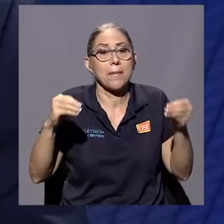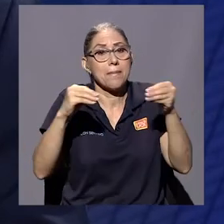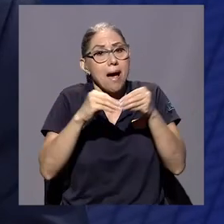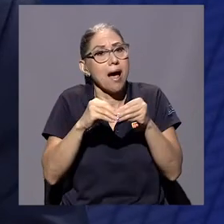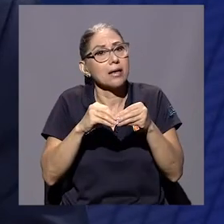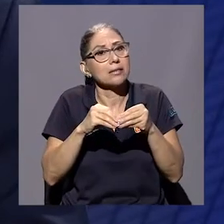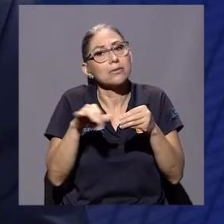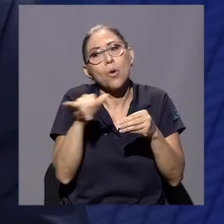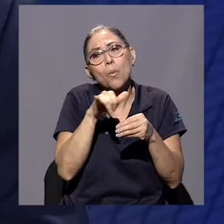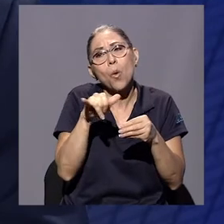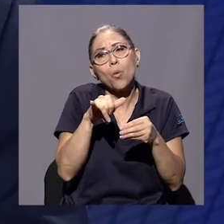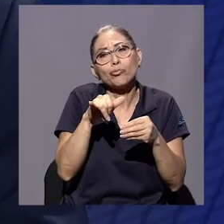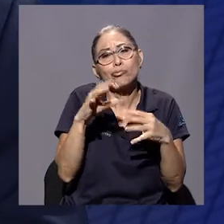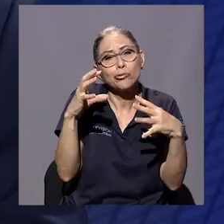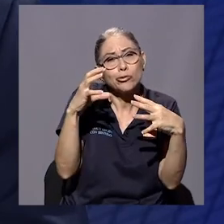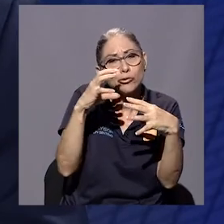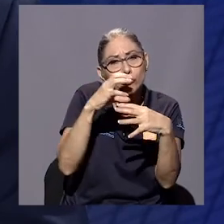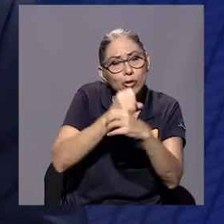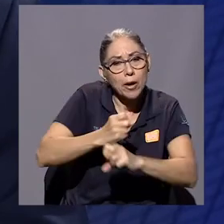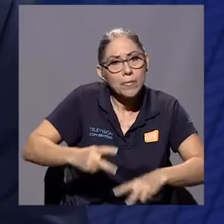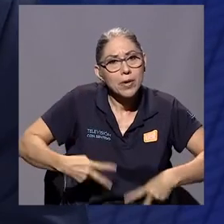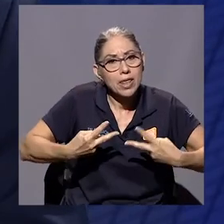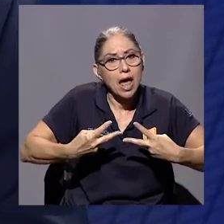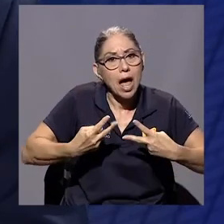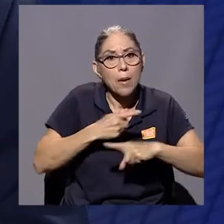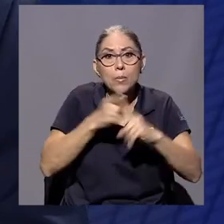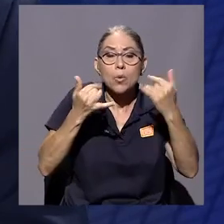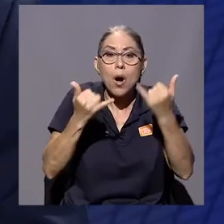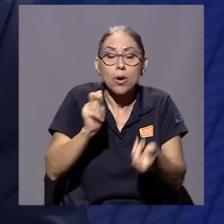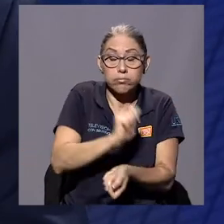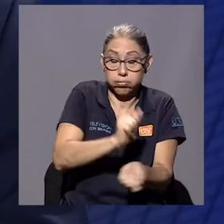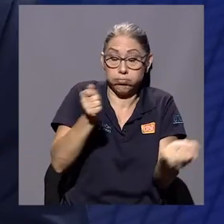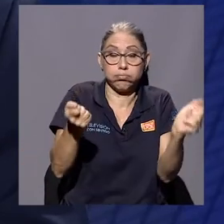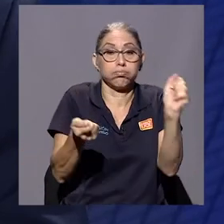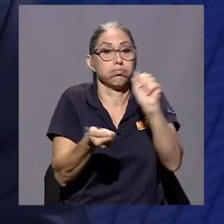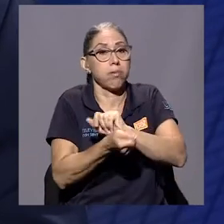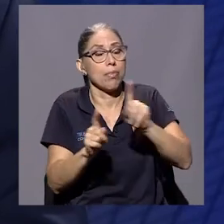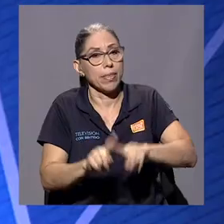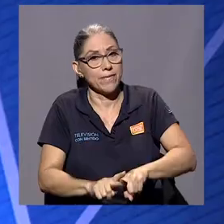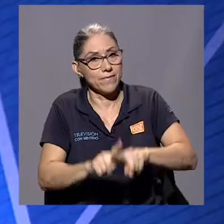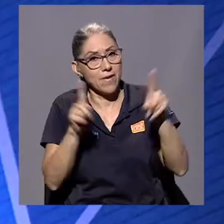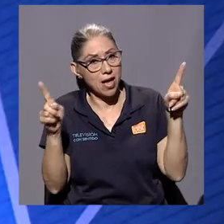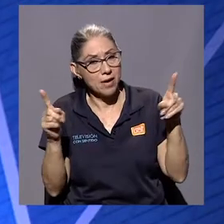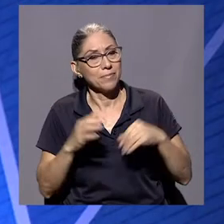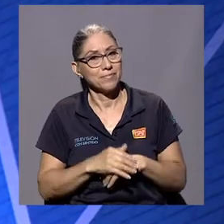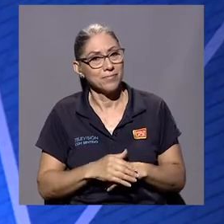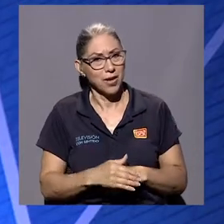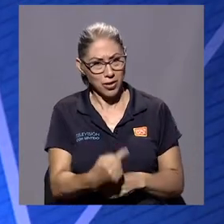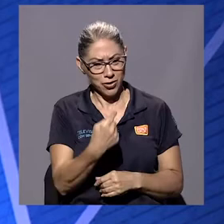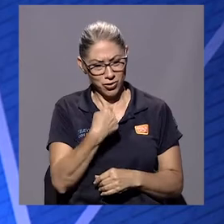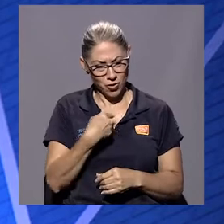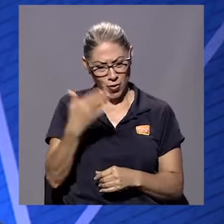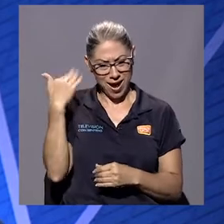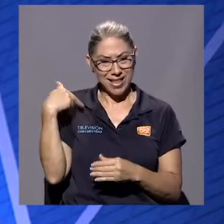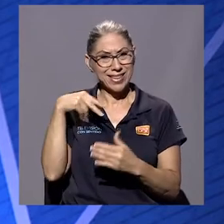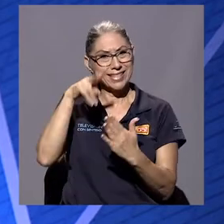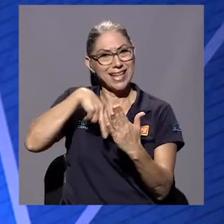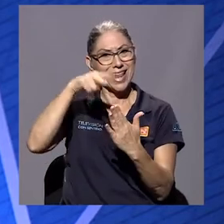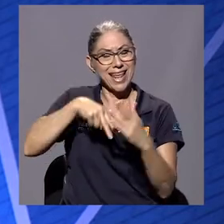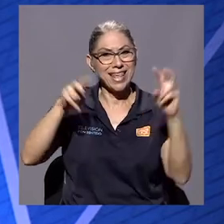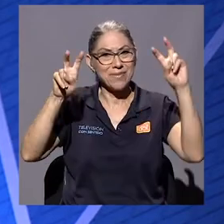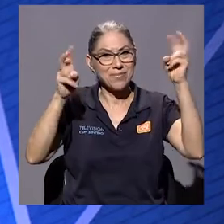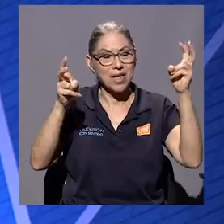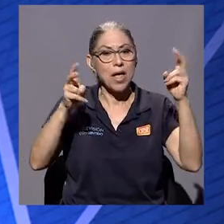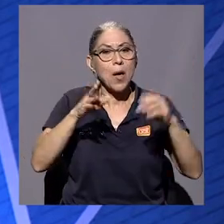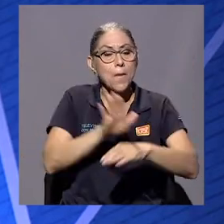a tono de semblanza o historia de vida, ahora a un género que es totalmente diferente? Inclusive yo cuando leí Música